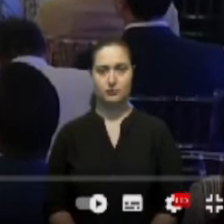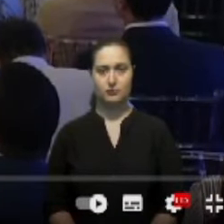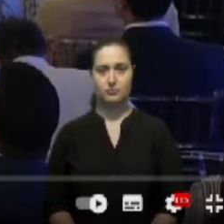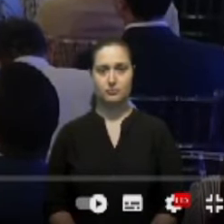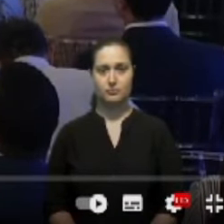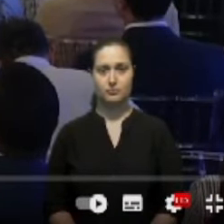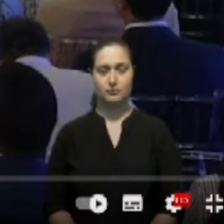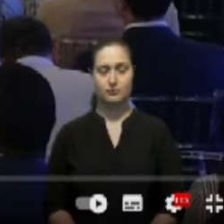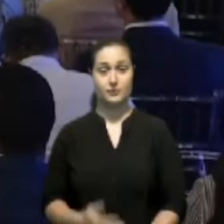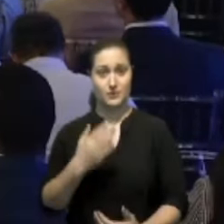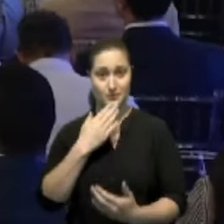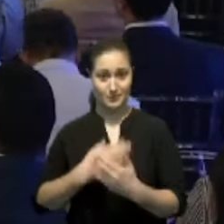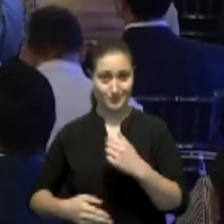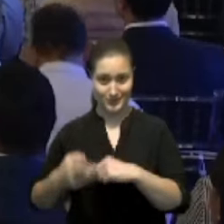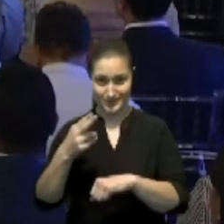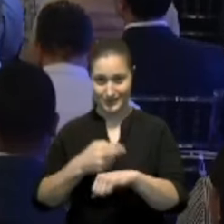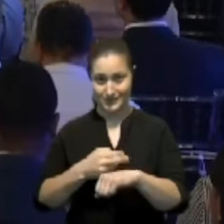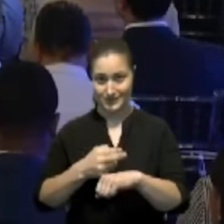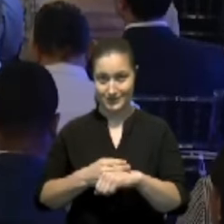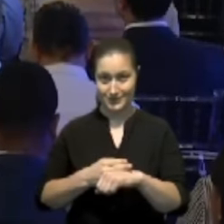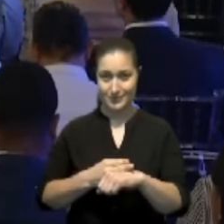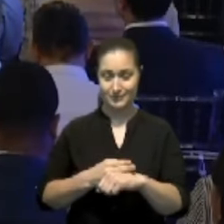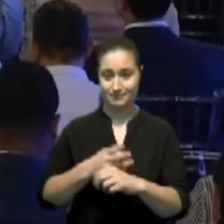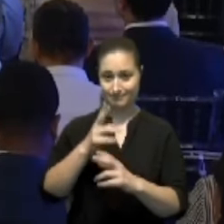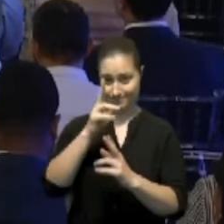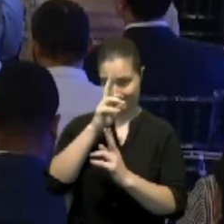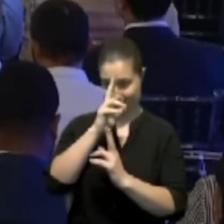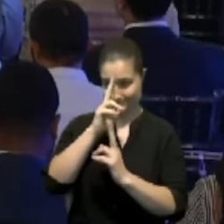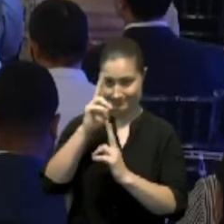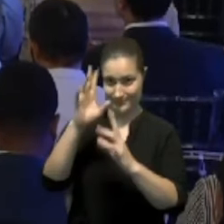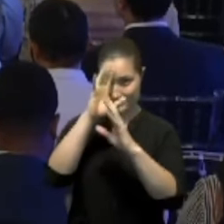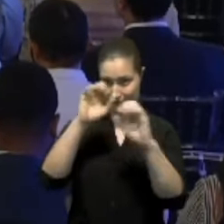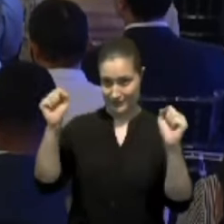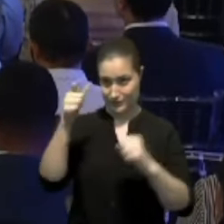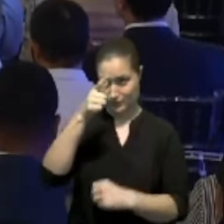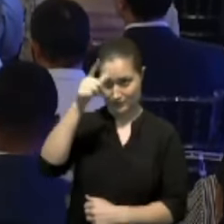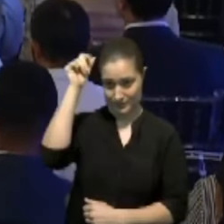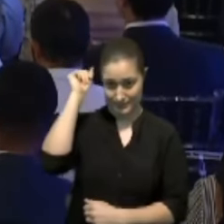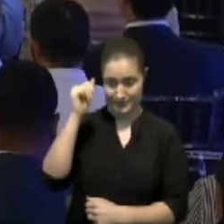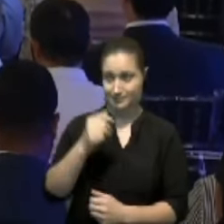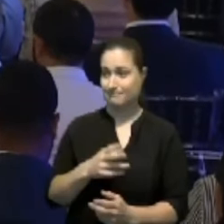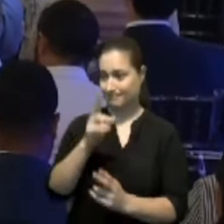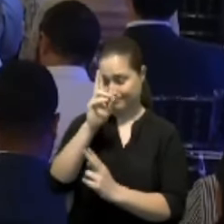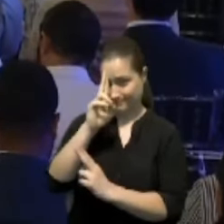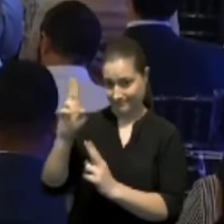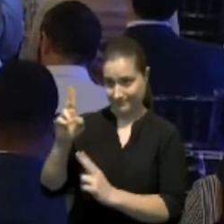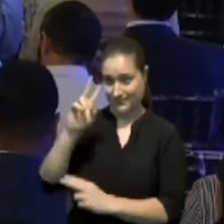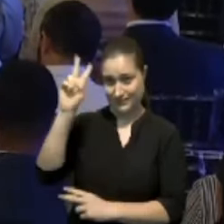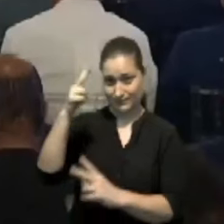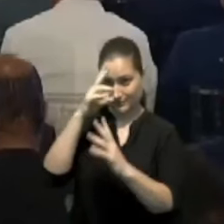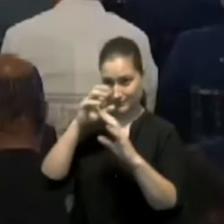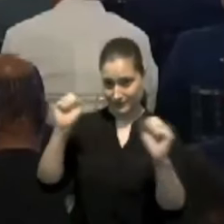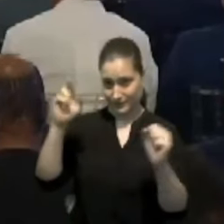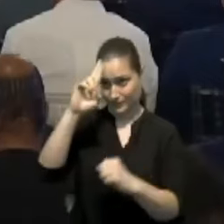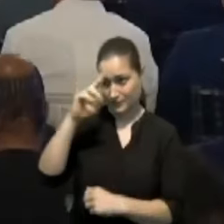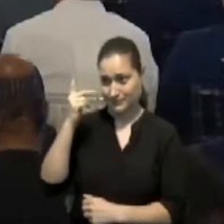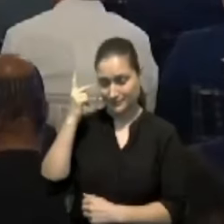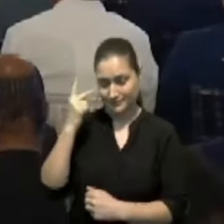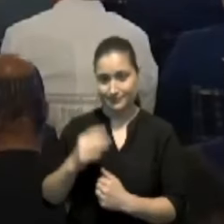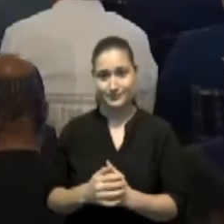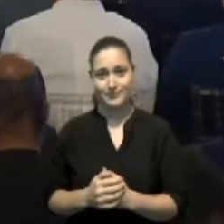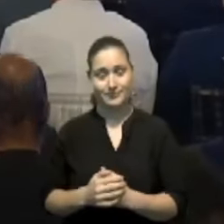Muy buenas tardes, señor presidente Luis Abinader, señora vicepresidenta Raquel Peña,